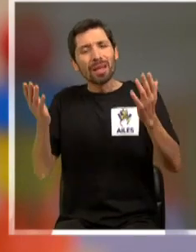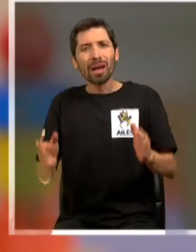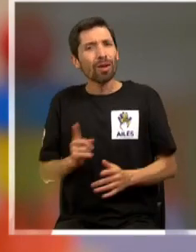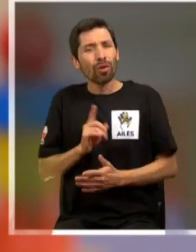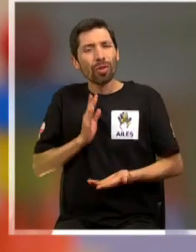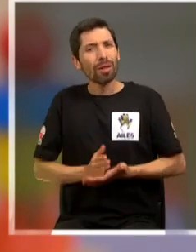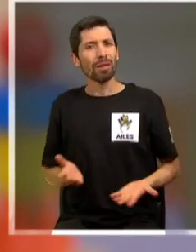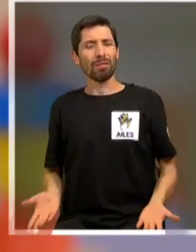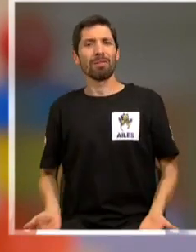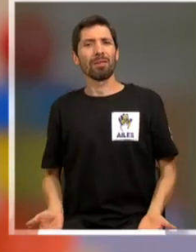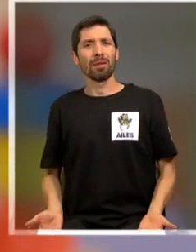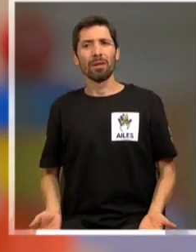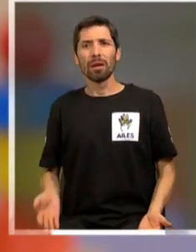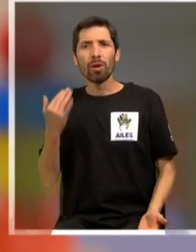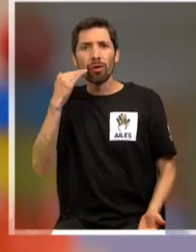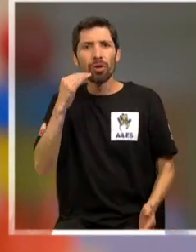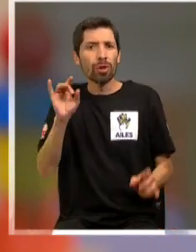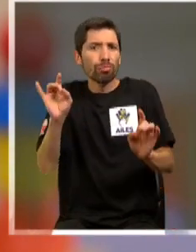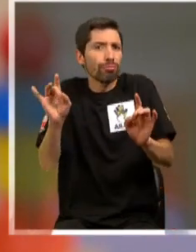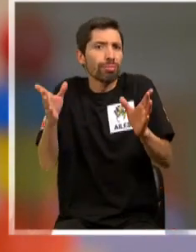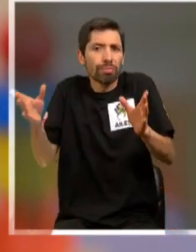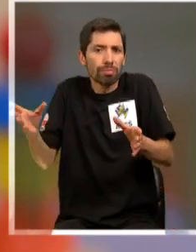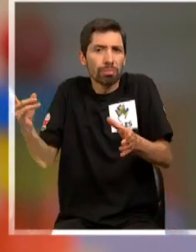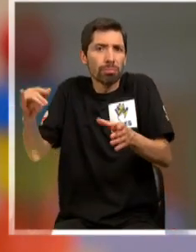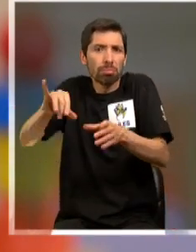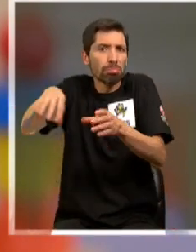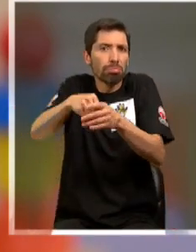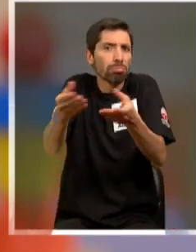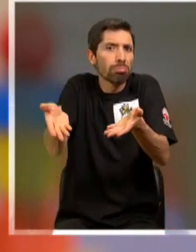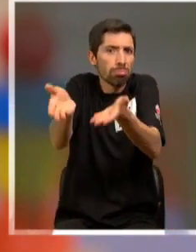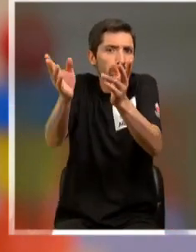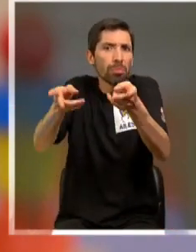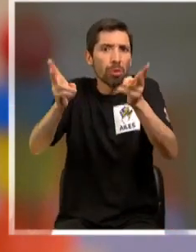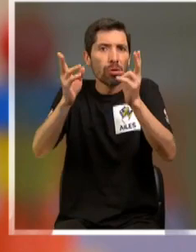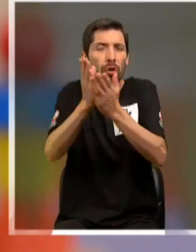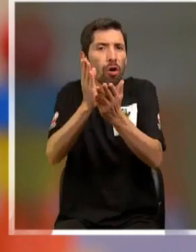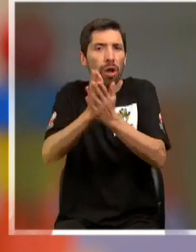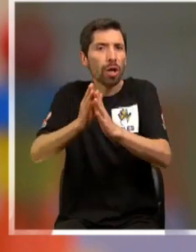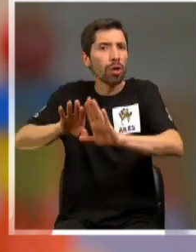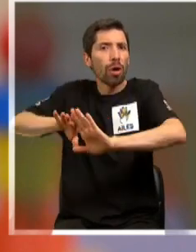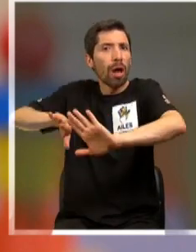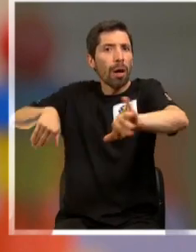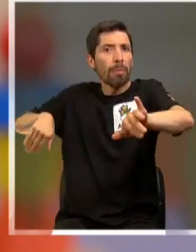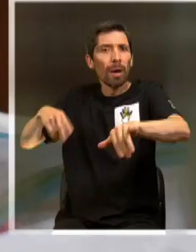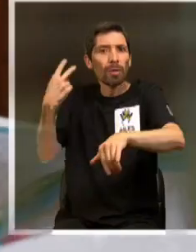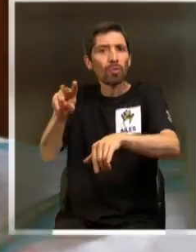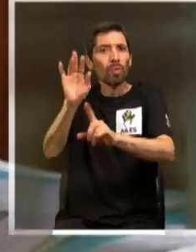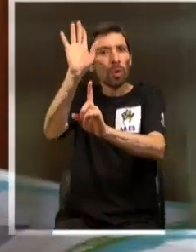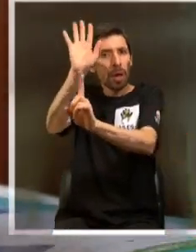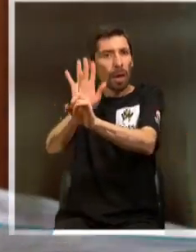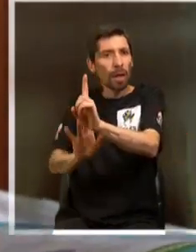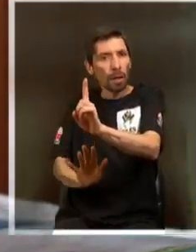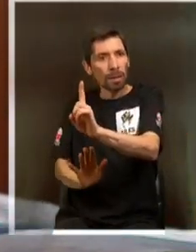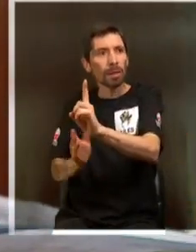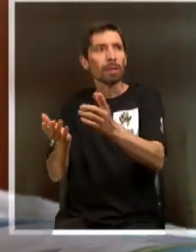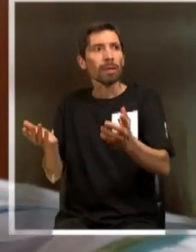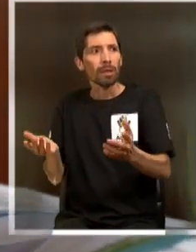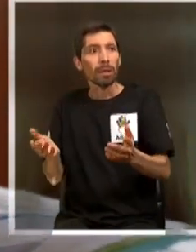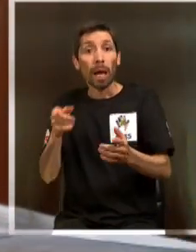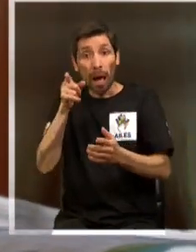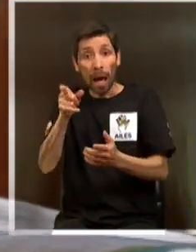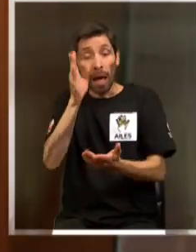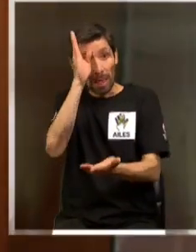se supone que los niños deberían recibirse en los colegios independientemente de su diagnóstico. De ahí